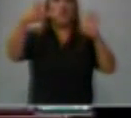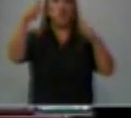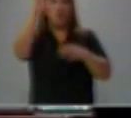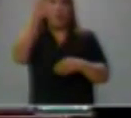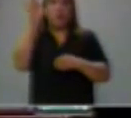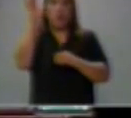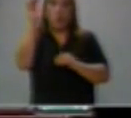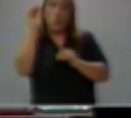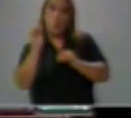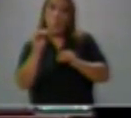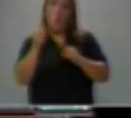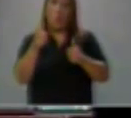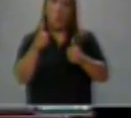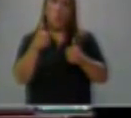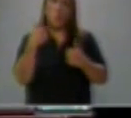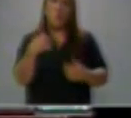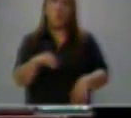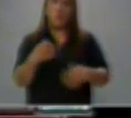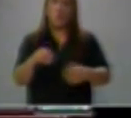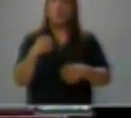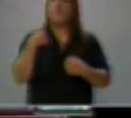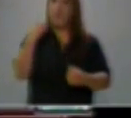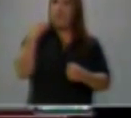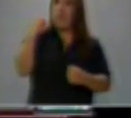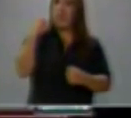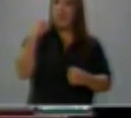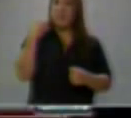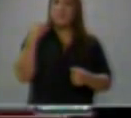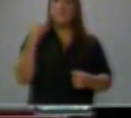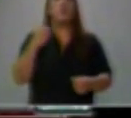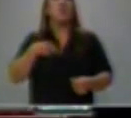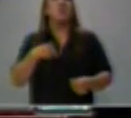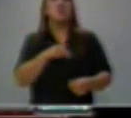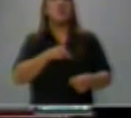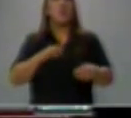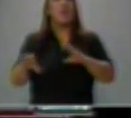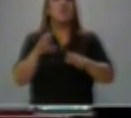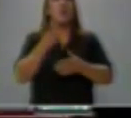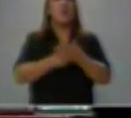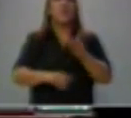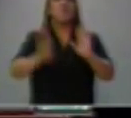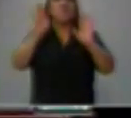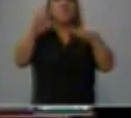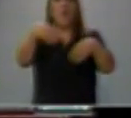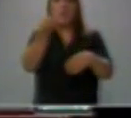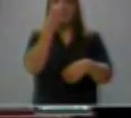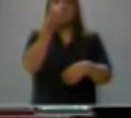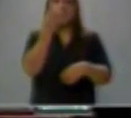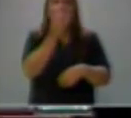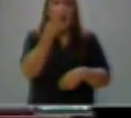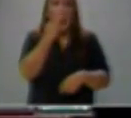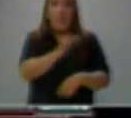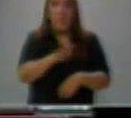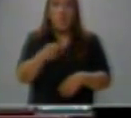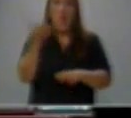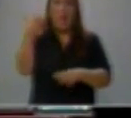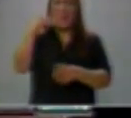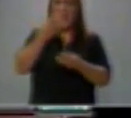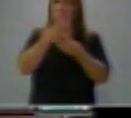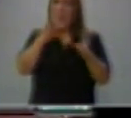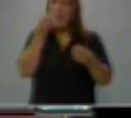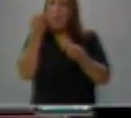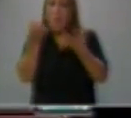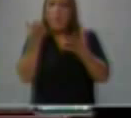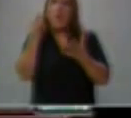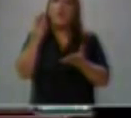Y eso es un dato duro. Hicimos que la malnutrición temprana se reduzca. Eso es un